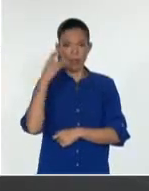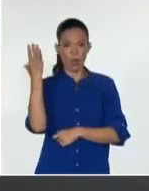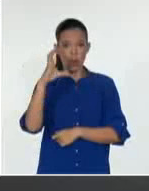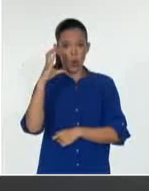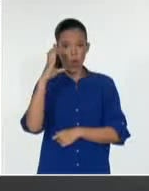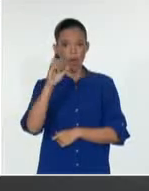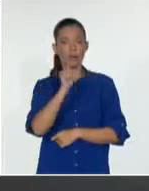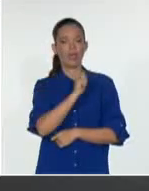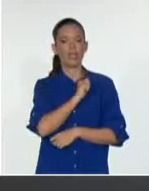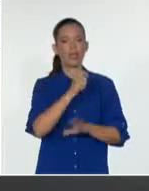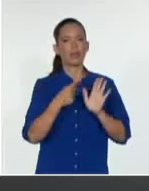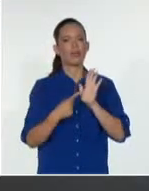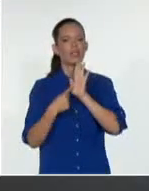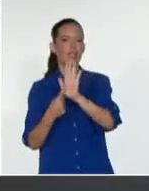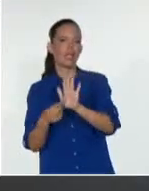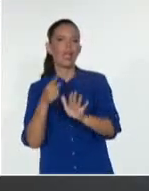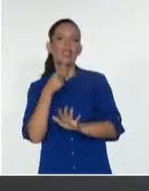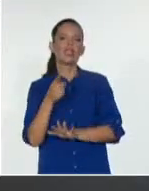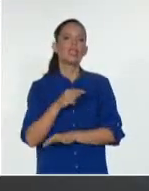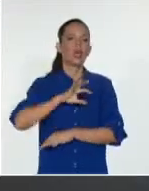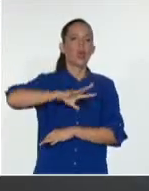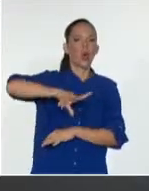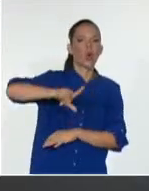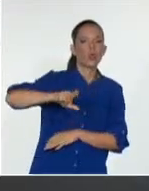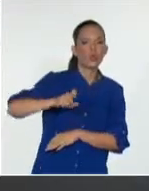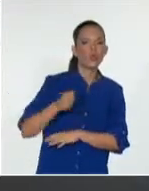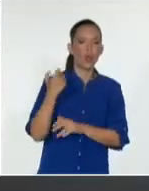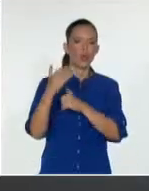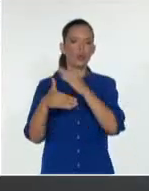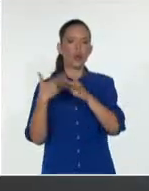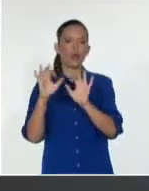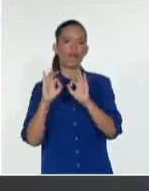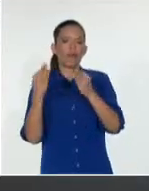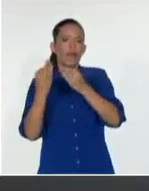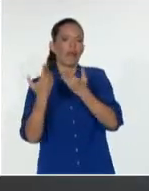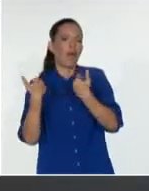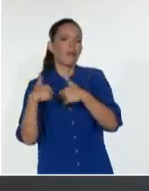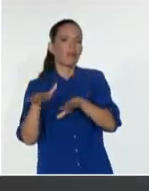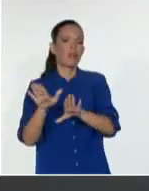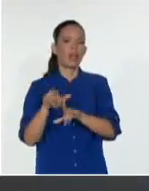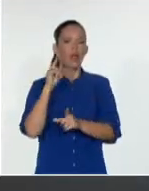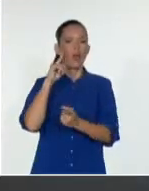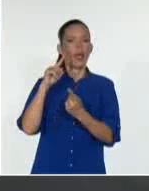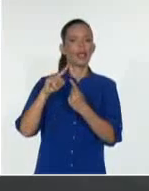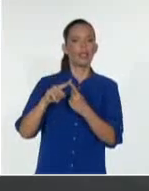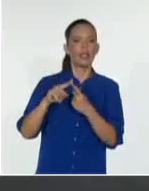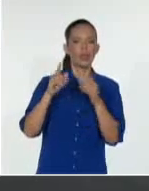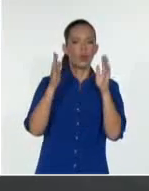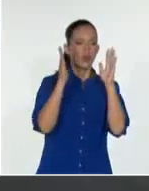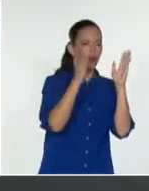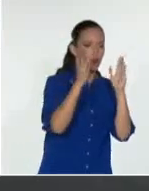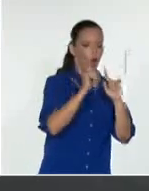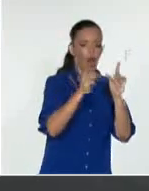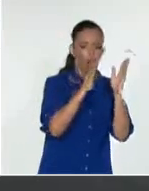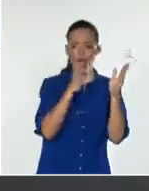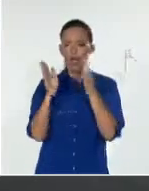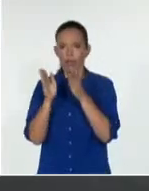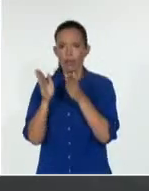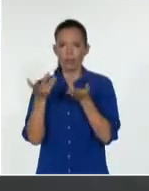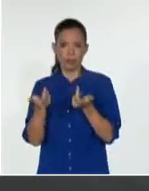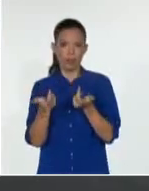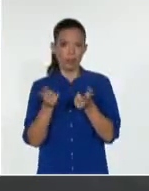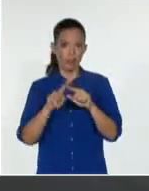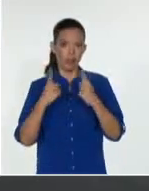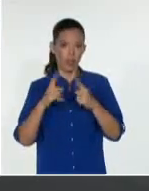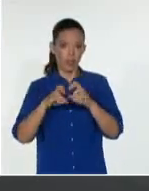trama, por ejemplo, de corrupción familiar o cualquier otro escándalo de turno, para que pese más que la aspiración seria del actual gobierno